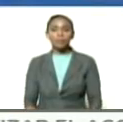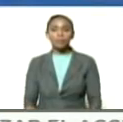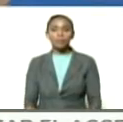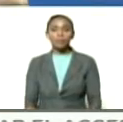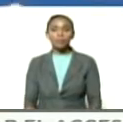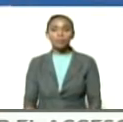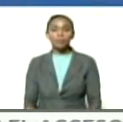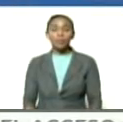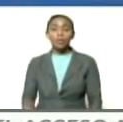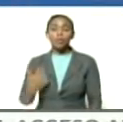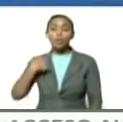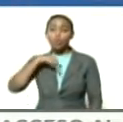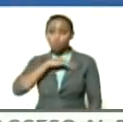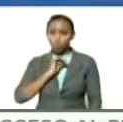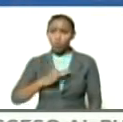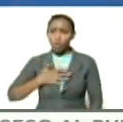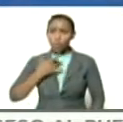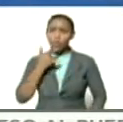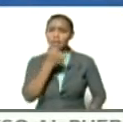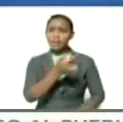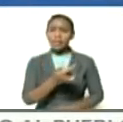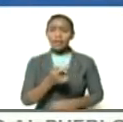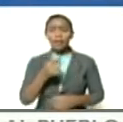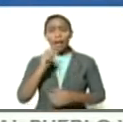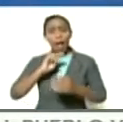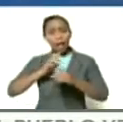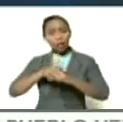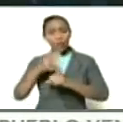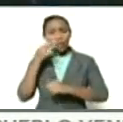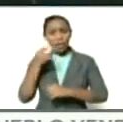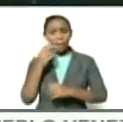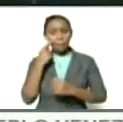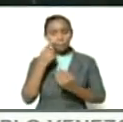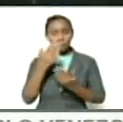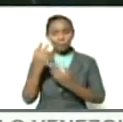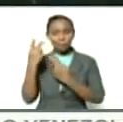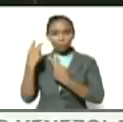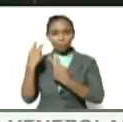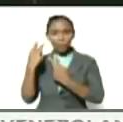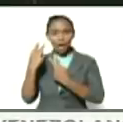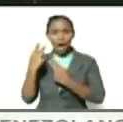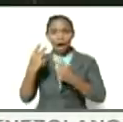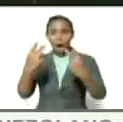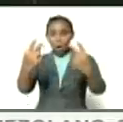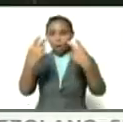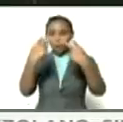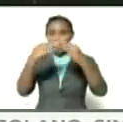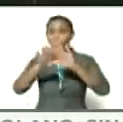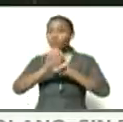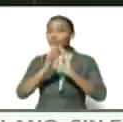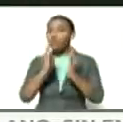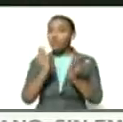nosotros podemos decir Héctor ¿verdad? mira a los que nos ven en el mundo